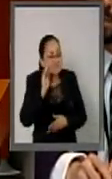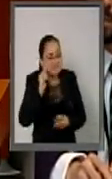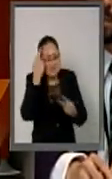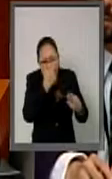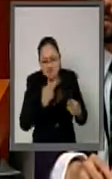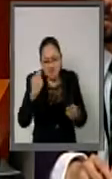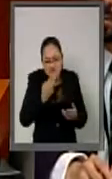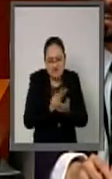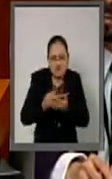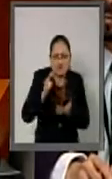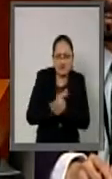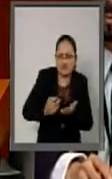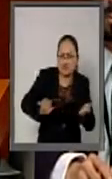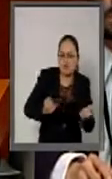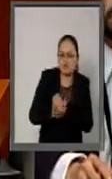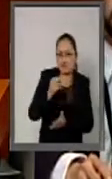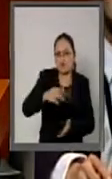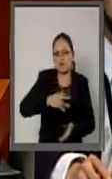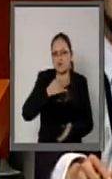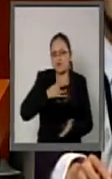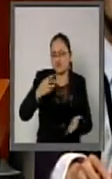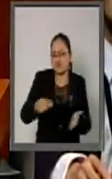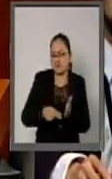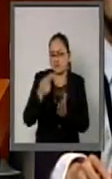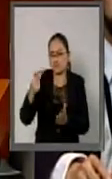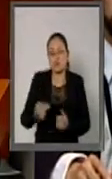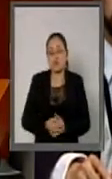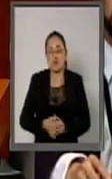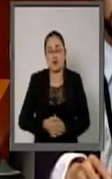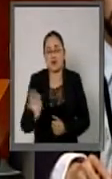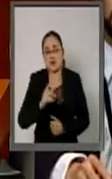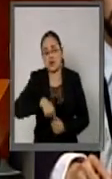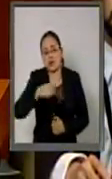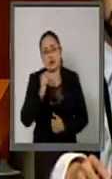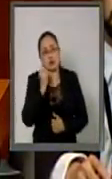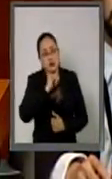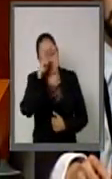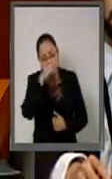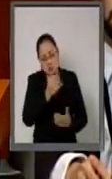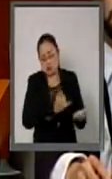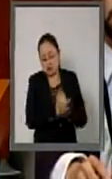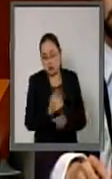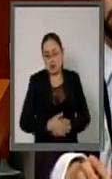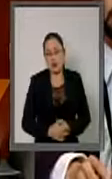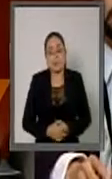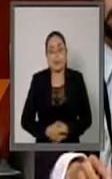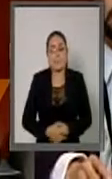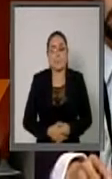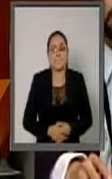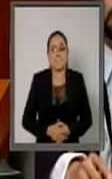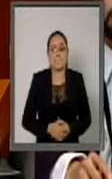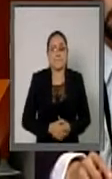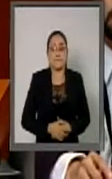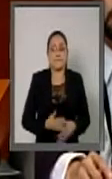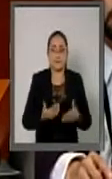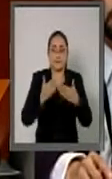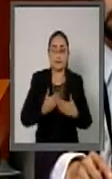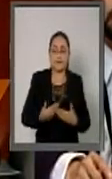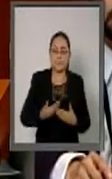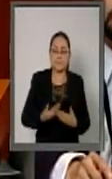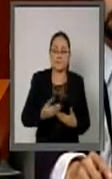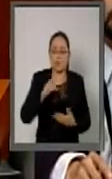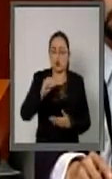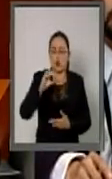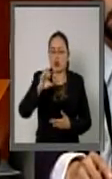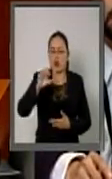la República para su eventual ratificación, si así lo considera el Senado. Con respecto a la